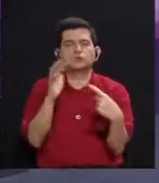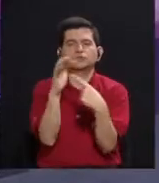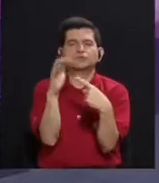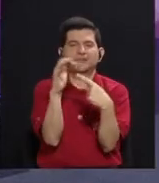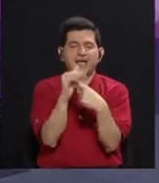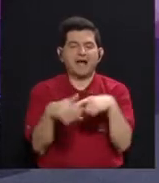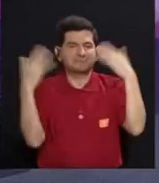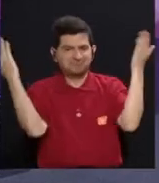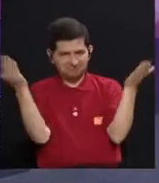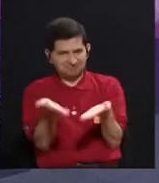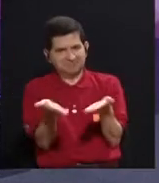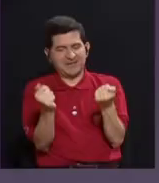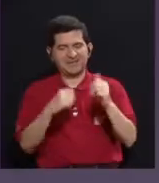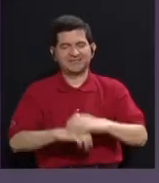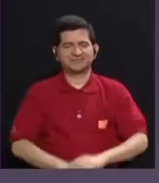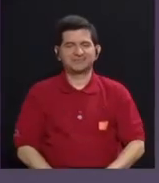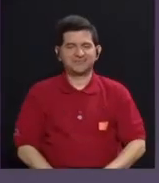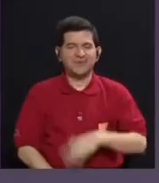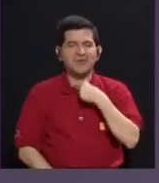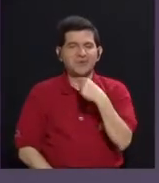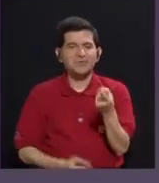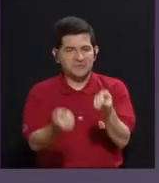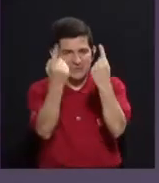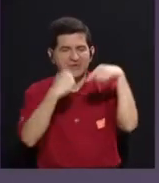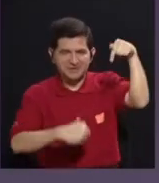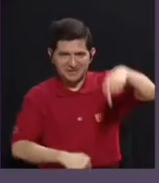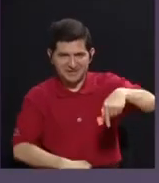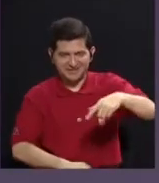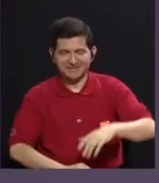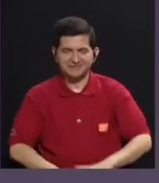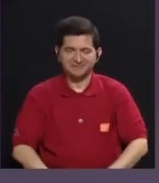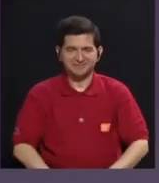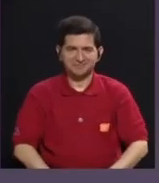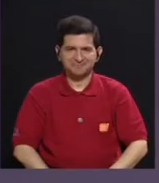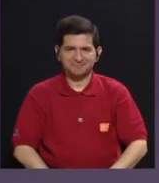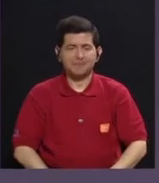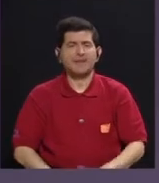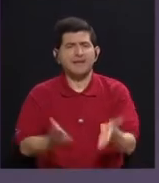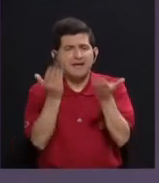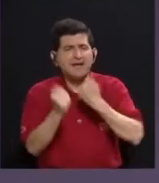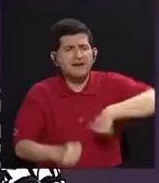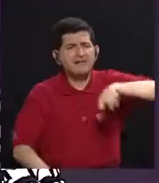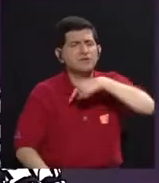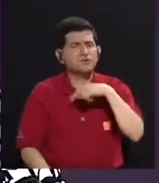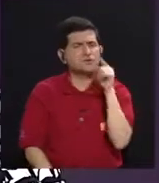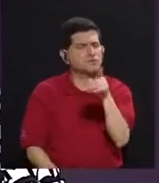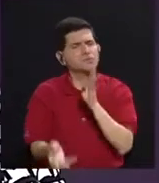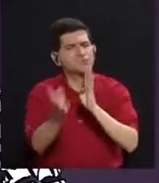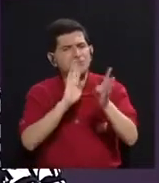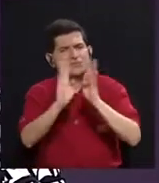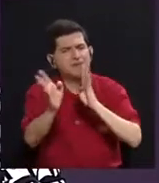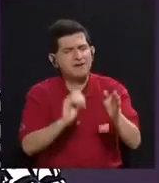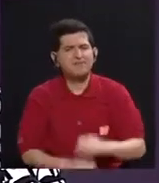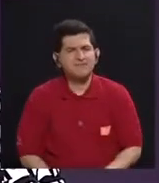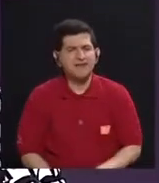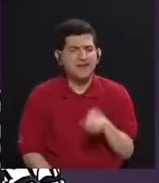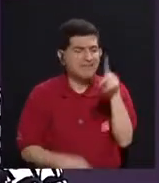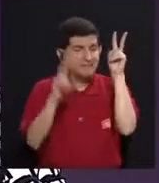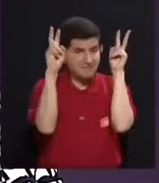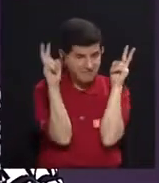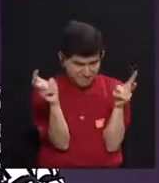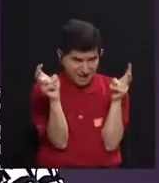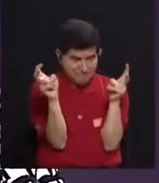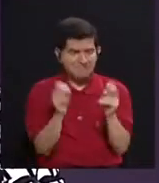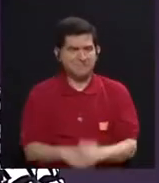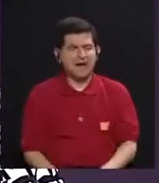Bienvenida Marucia, es un placer tenerte acá y bueno, queríamos que nos hablaras acerca de este tema,